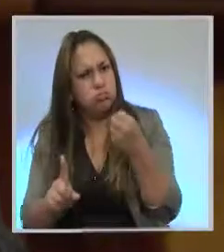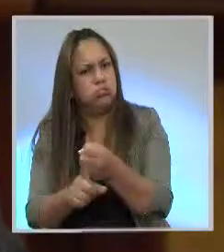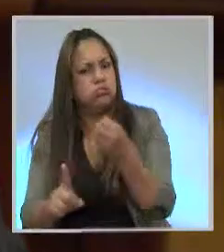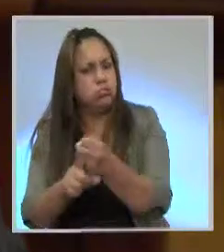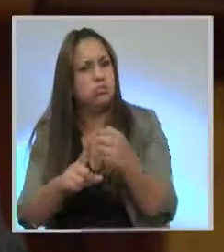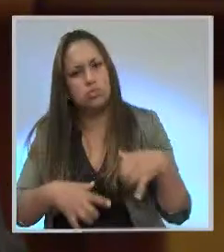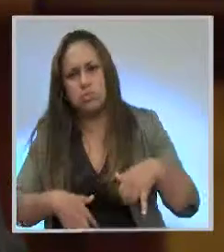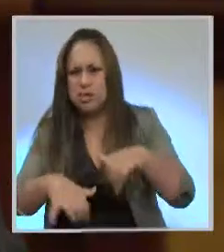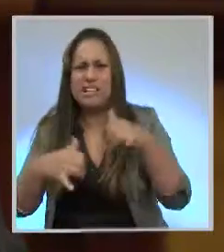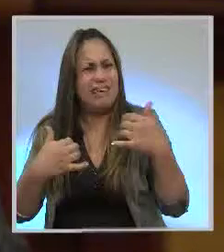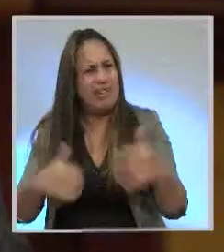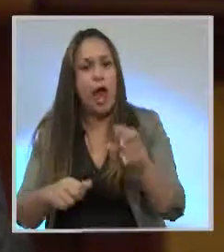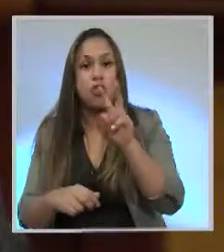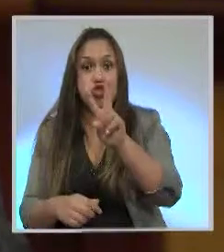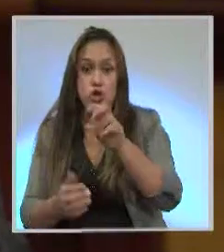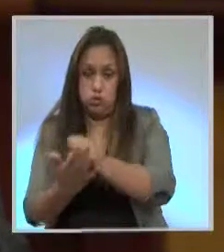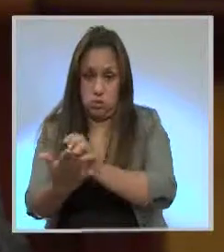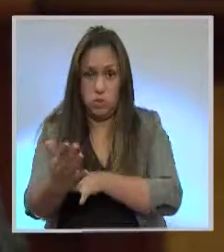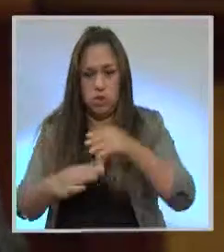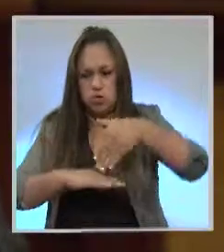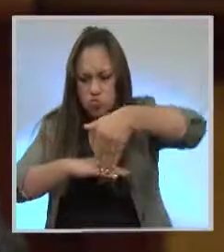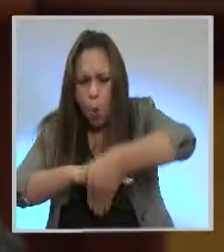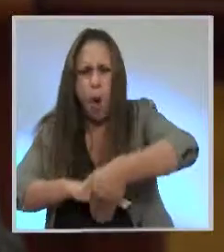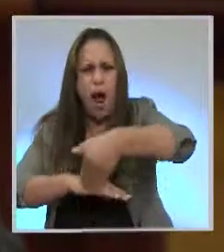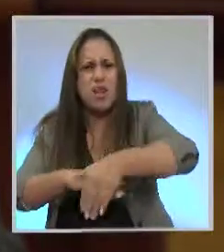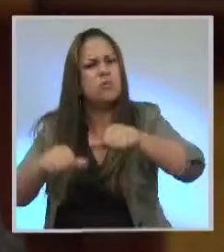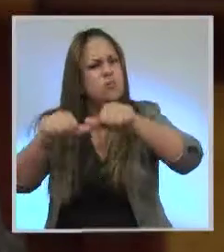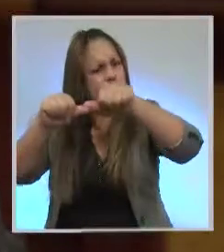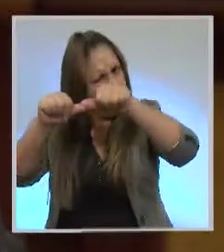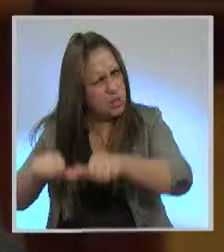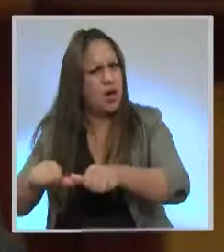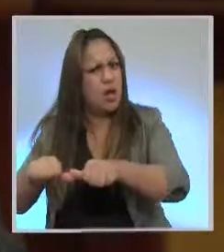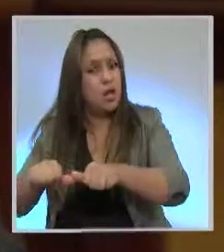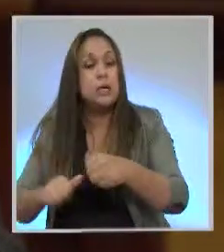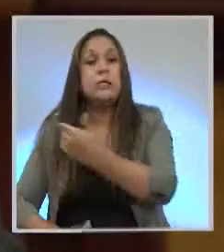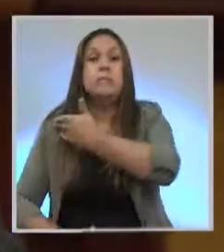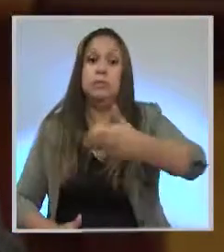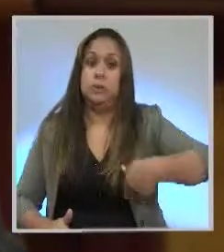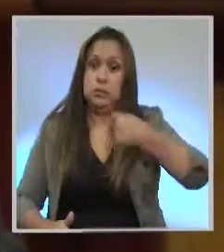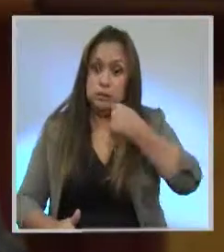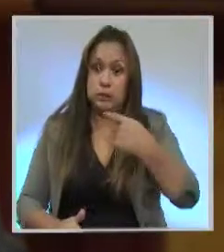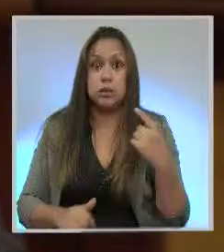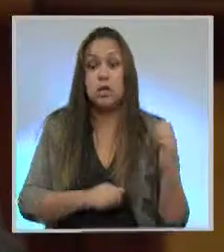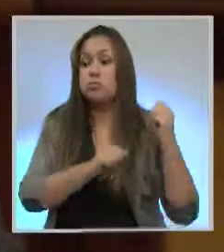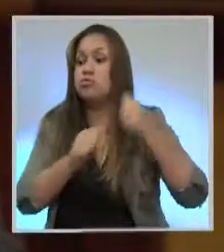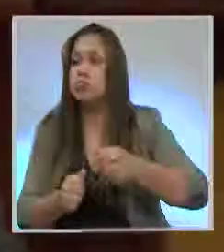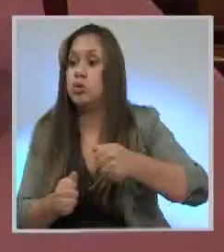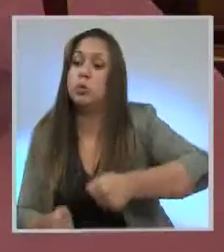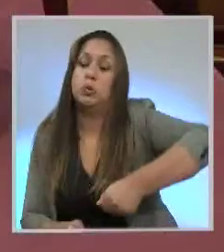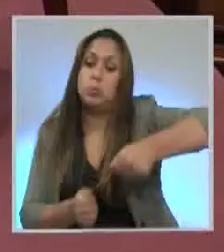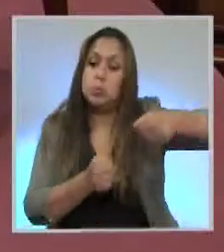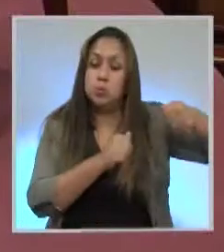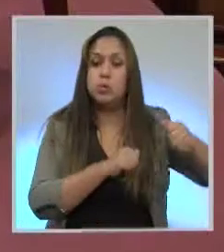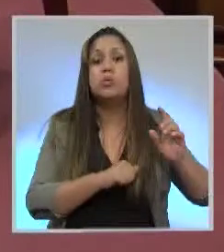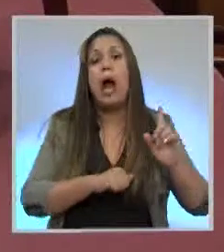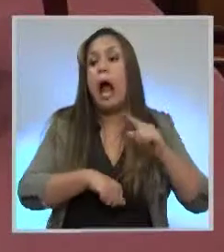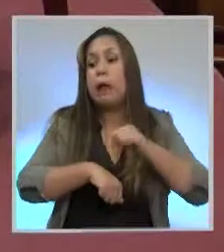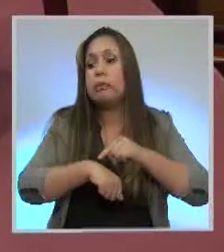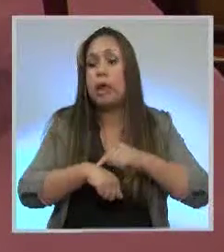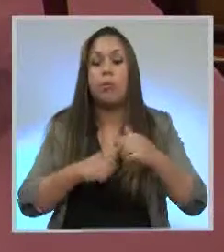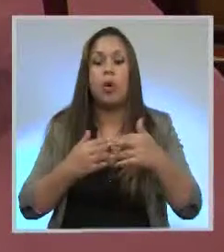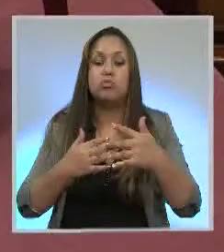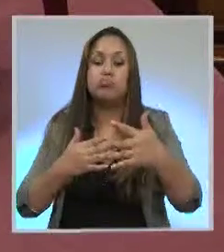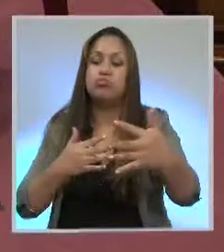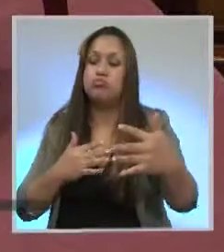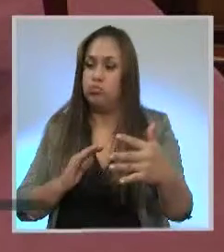el archivo definitivo? Porque el presidente de la República, cuando anunció que retiraba temporalmente, también